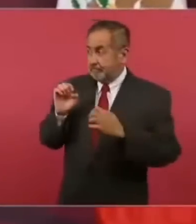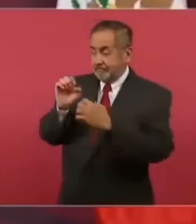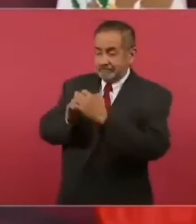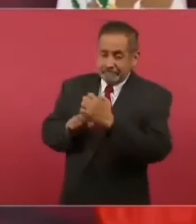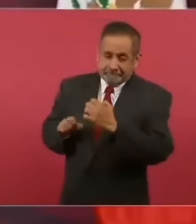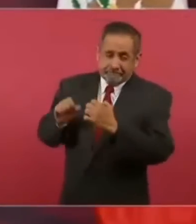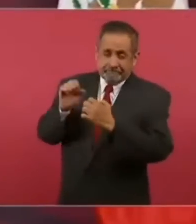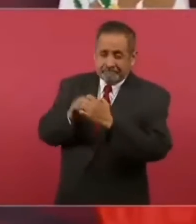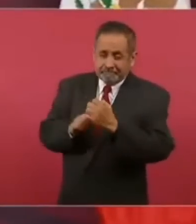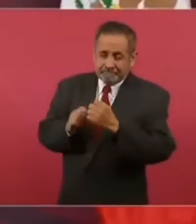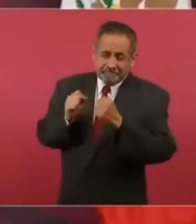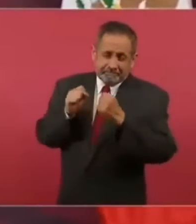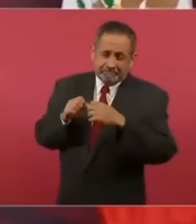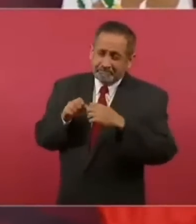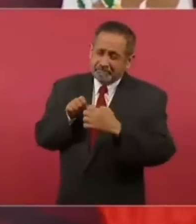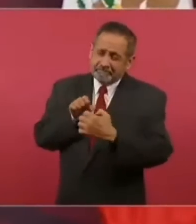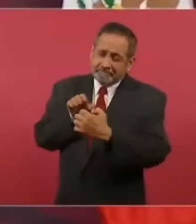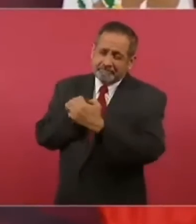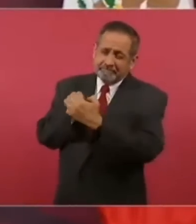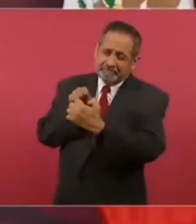a tanta gente